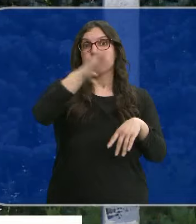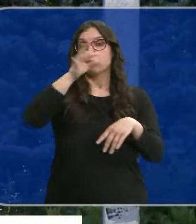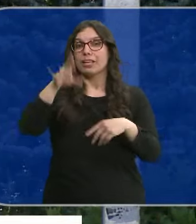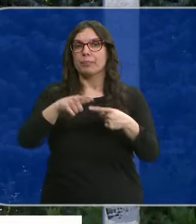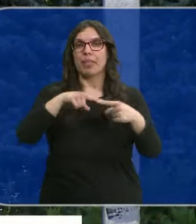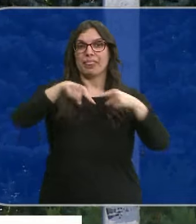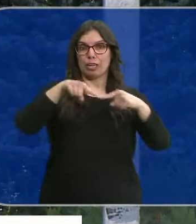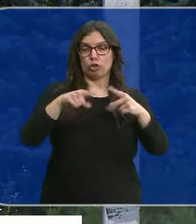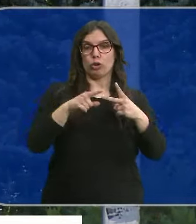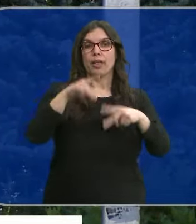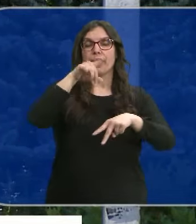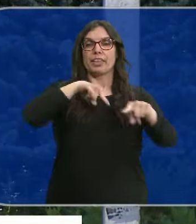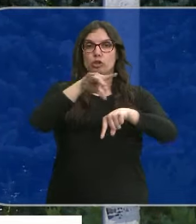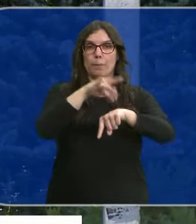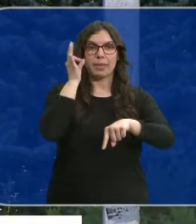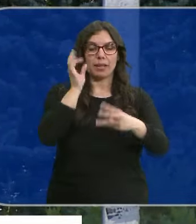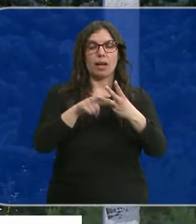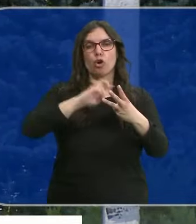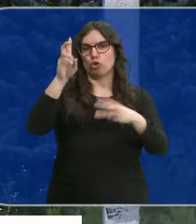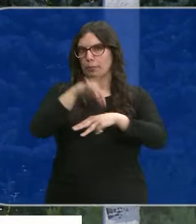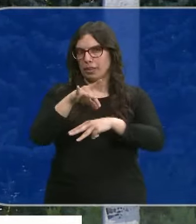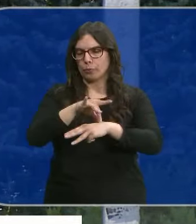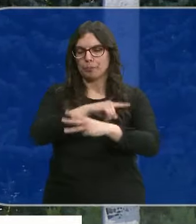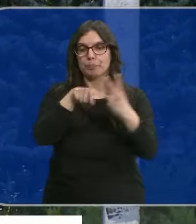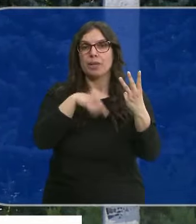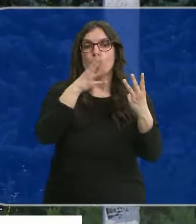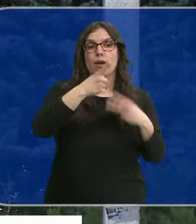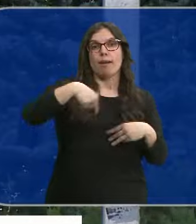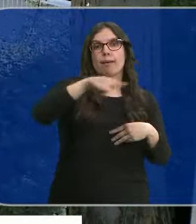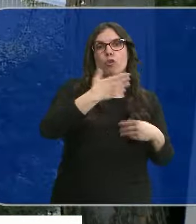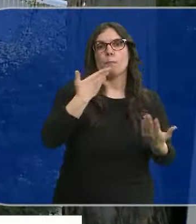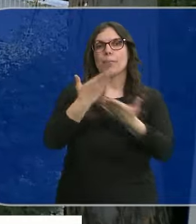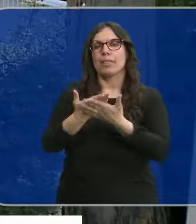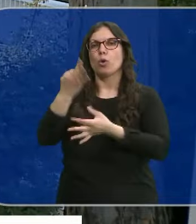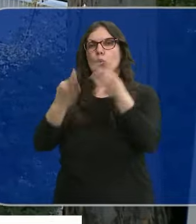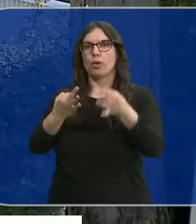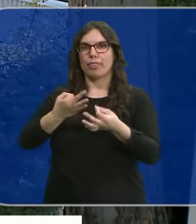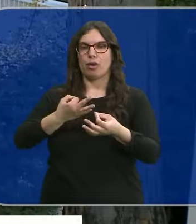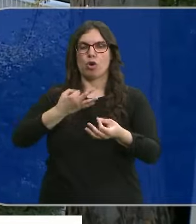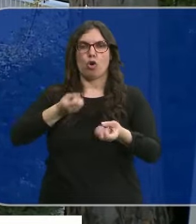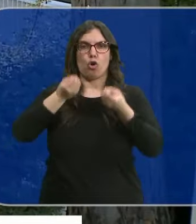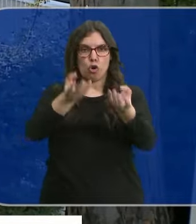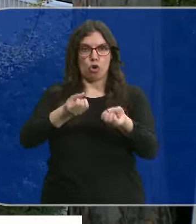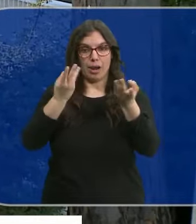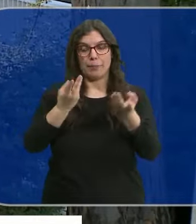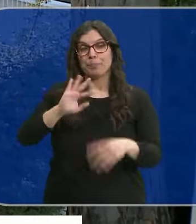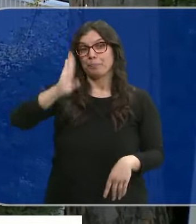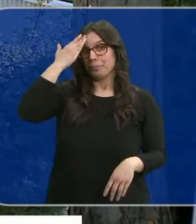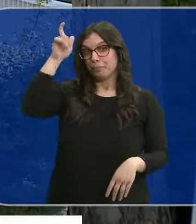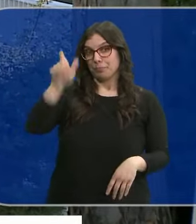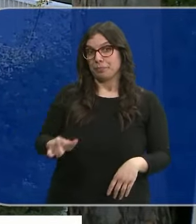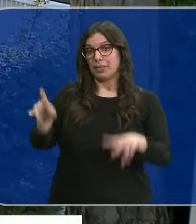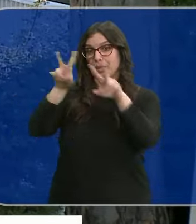centro hospitalario, la directora médica y otra doctora. Ahora las partes tienen que solicitar la apertura de juicio oral. El principal investigado, el